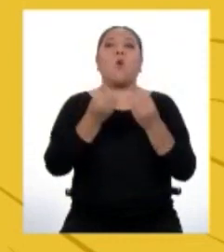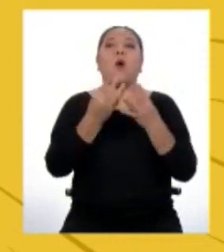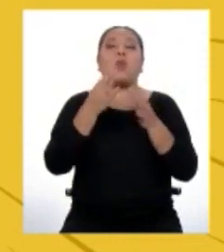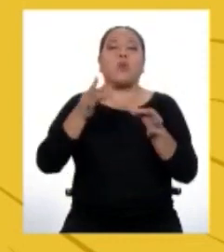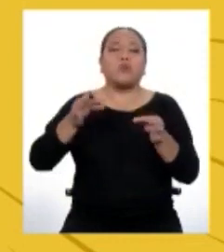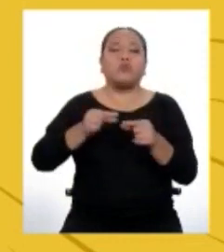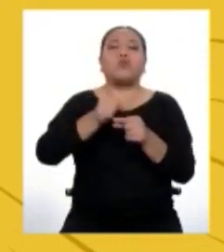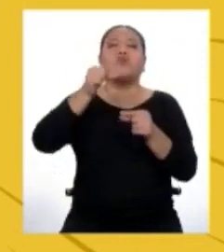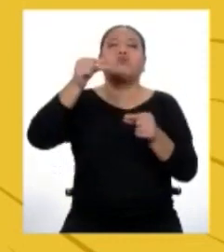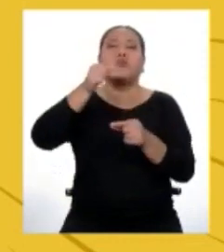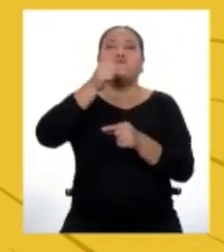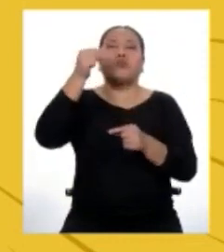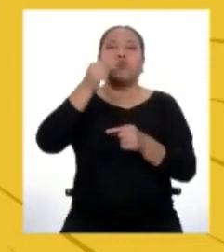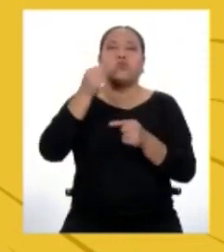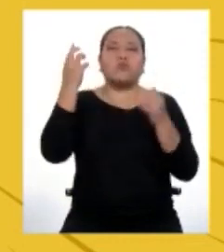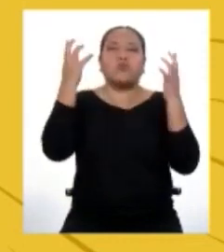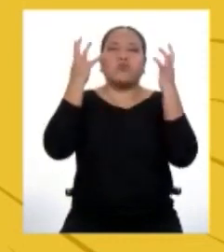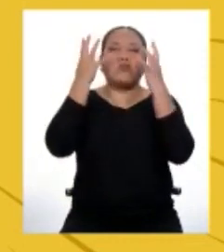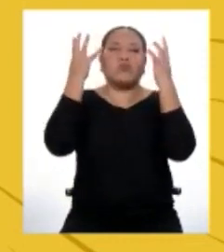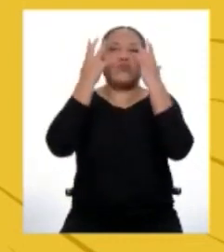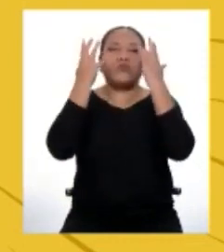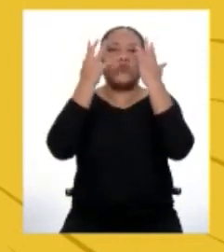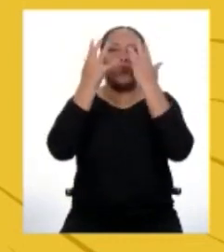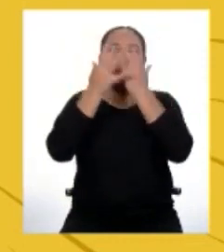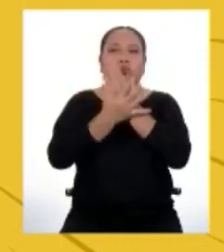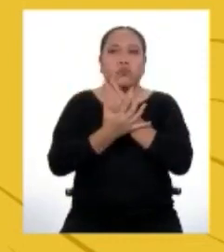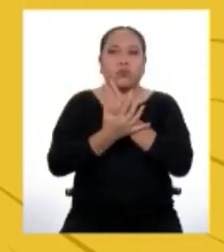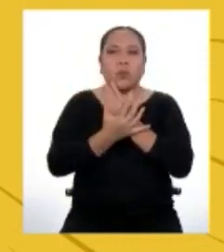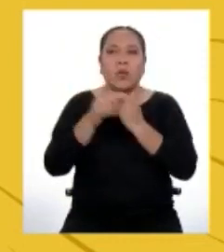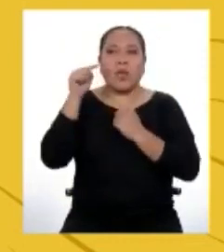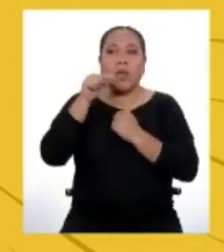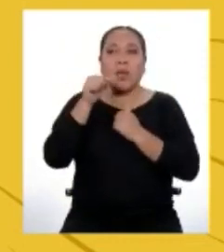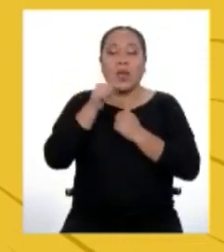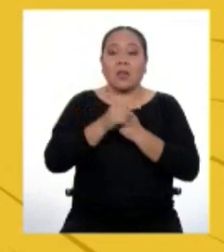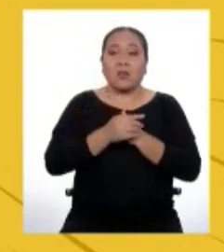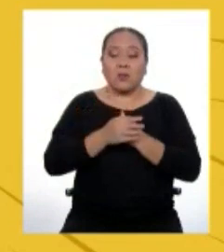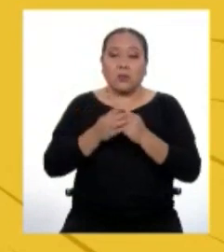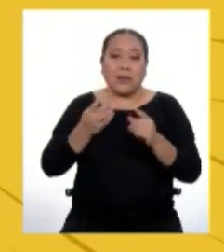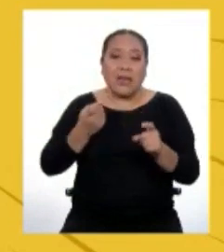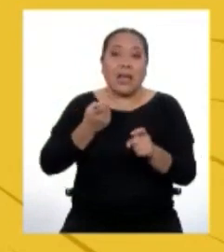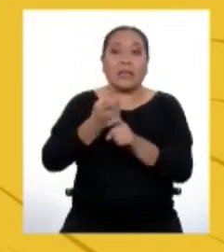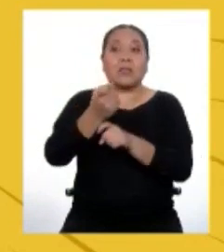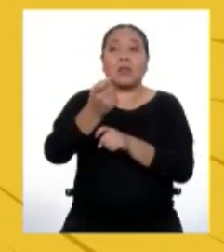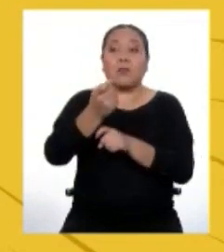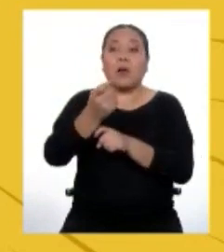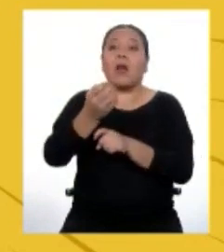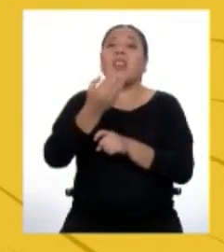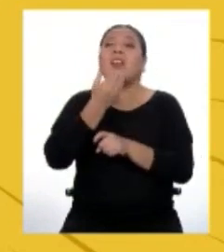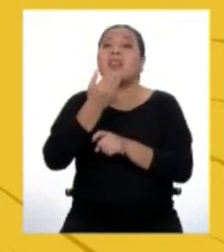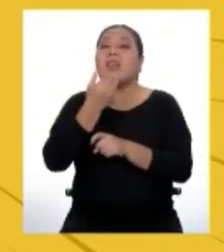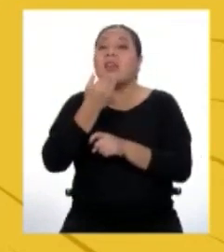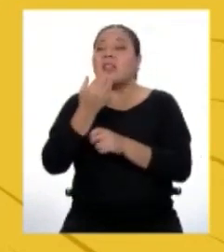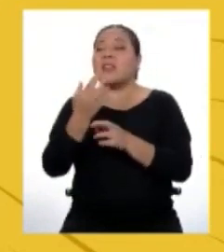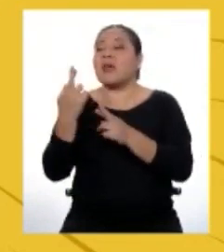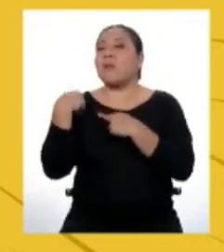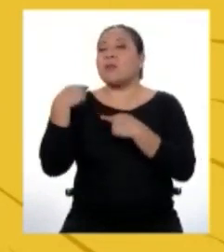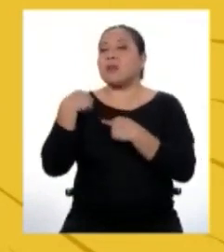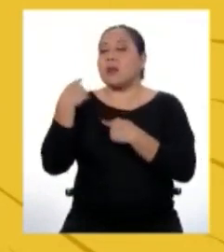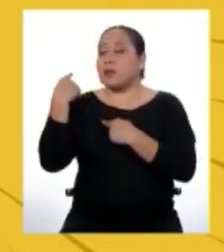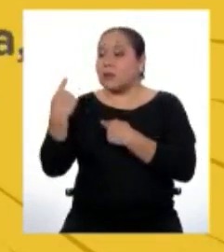gases de efecto invernadero causando directa o indirectamente por nuestras actividades.